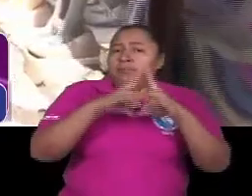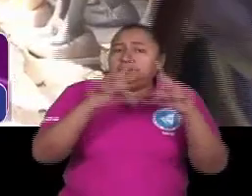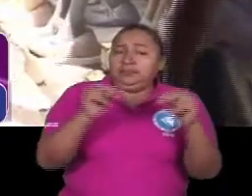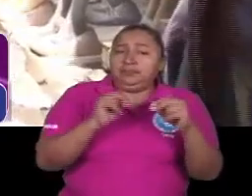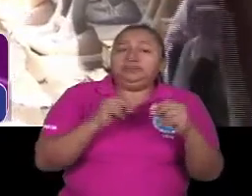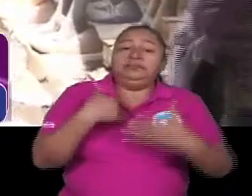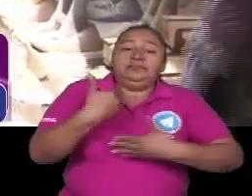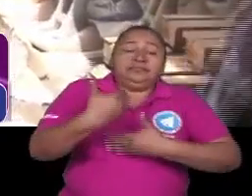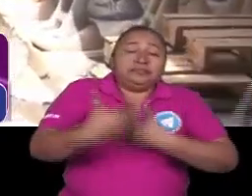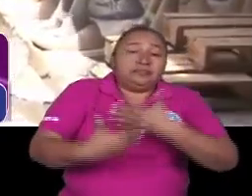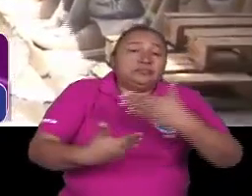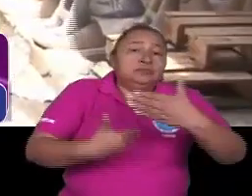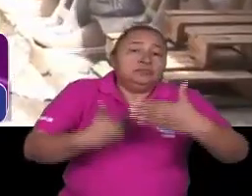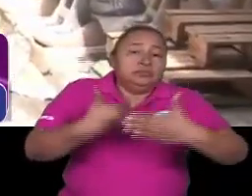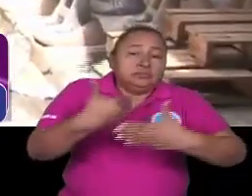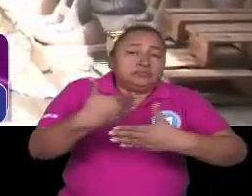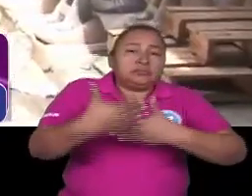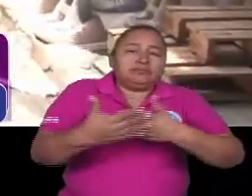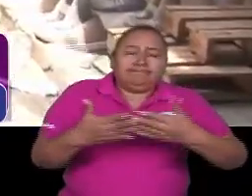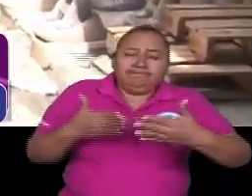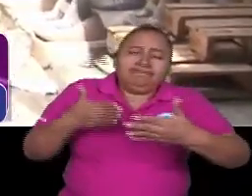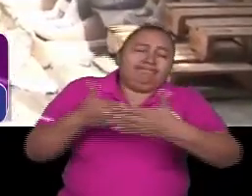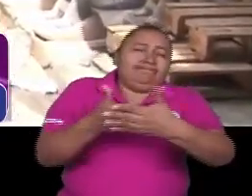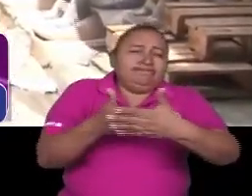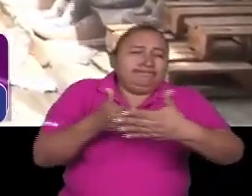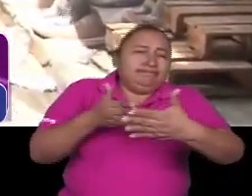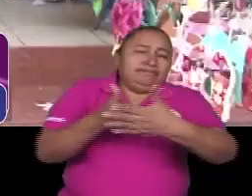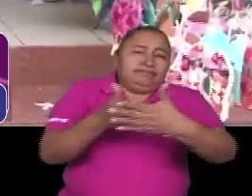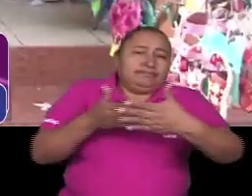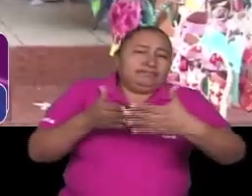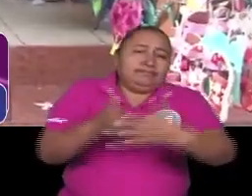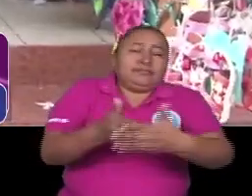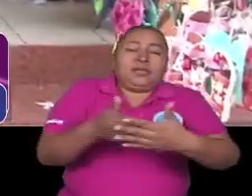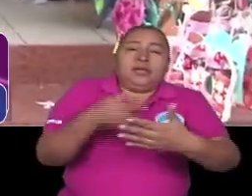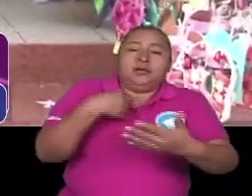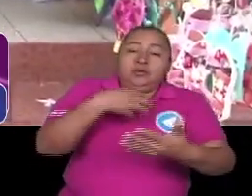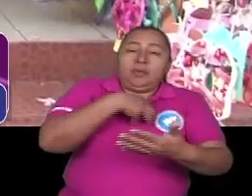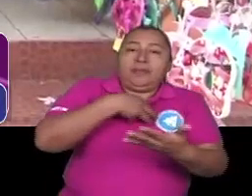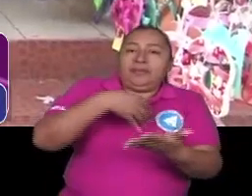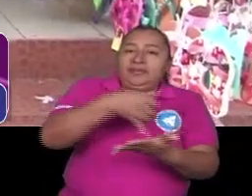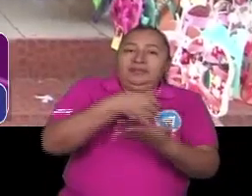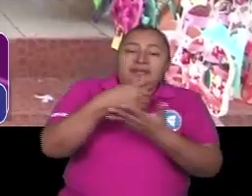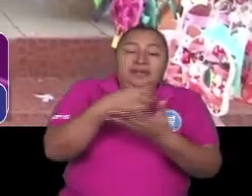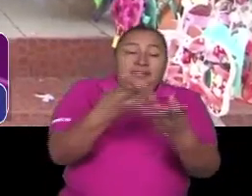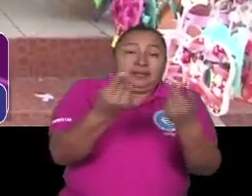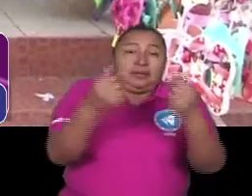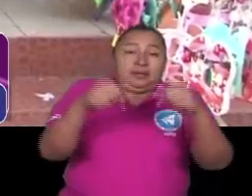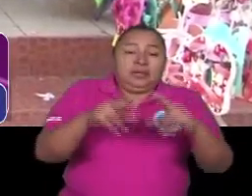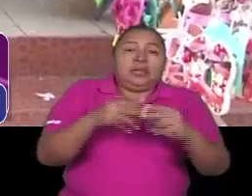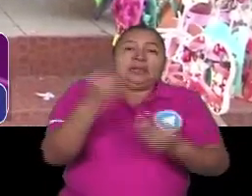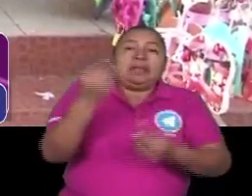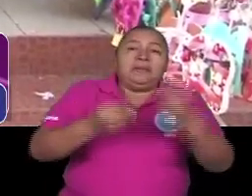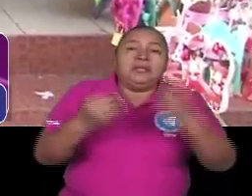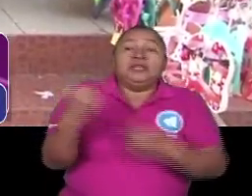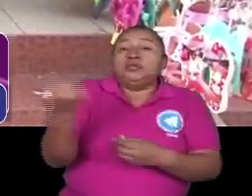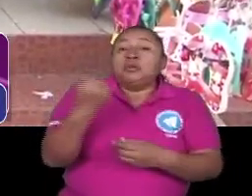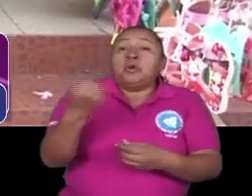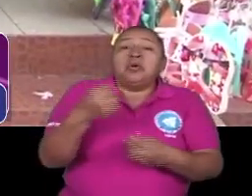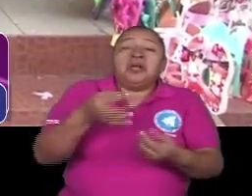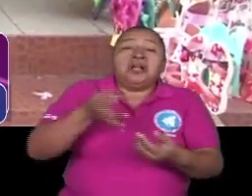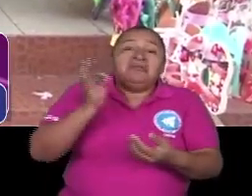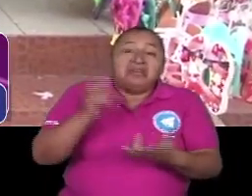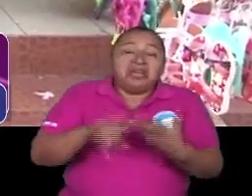tratando de romper la vulnerabilidad que tenía la economía nacional de depender solo del mercado